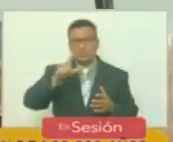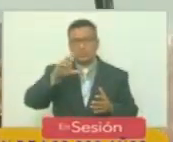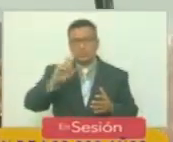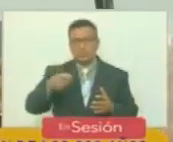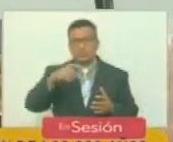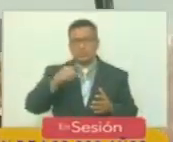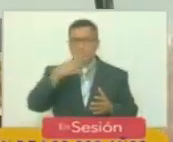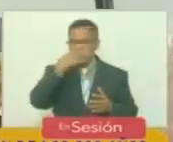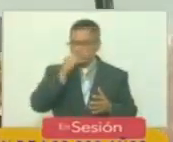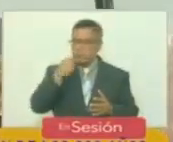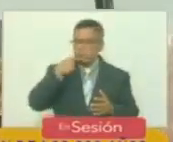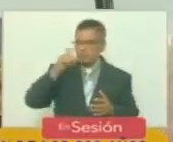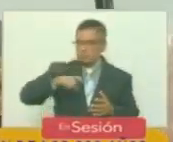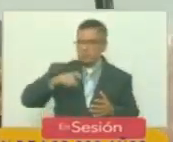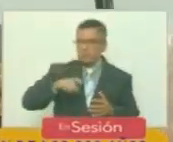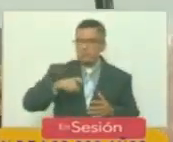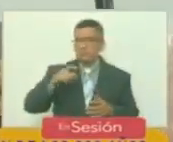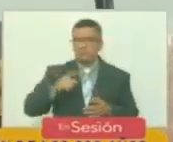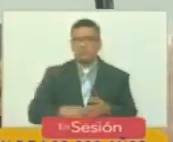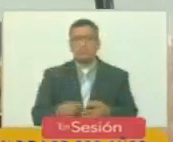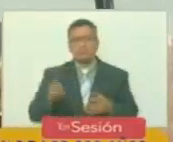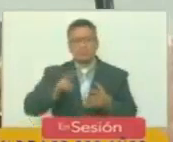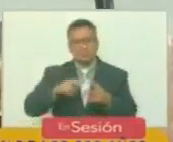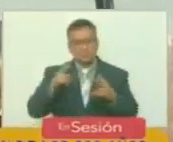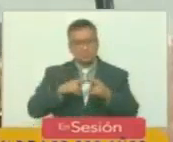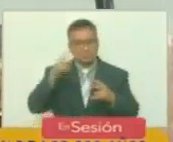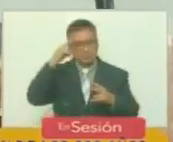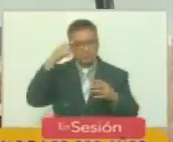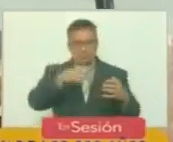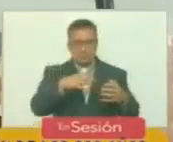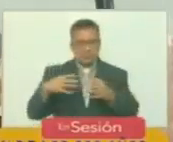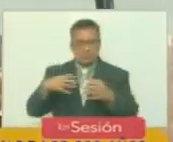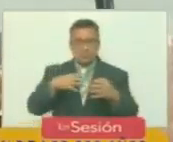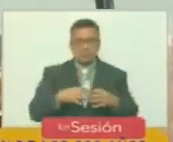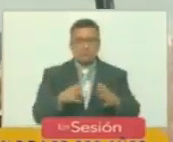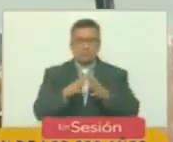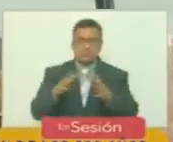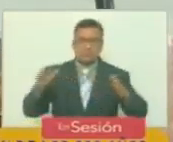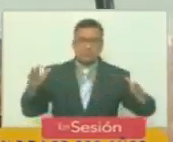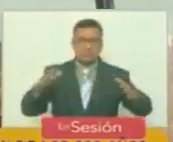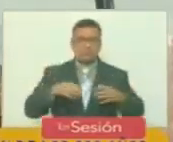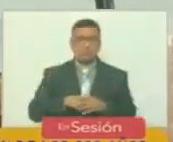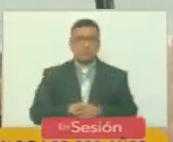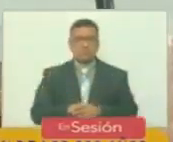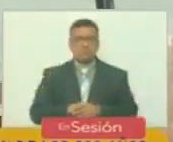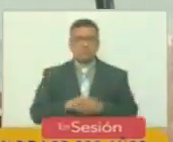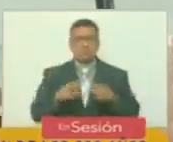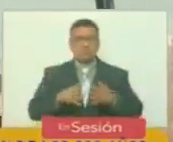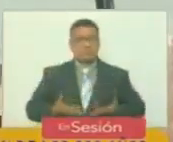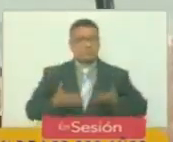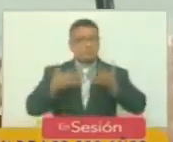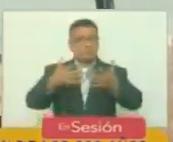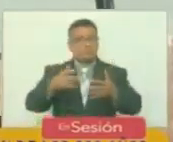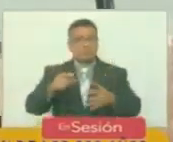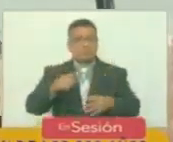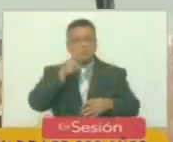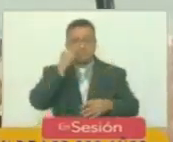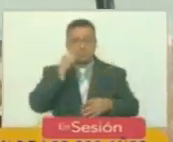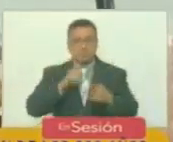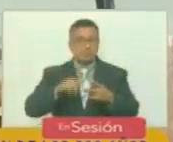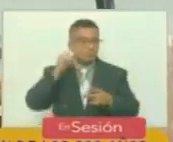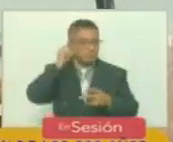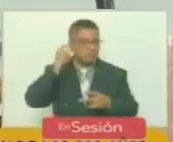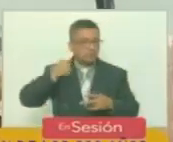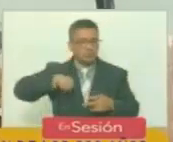entendió la necesidad de reconocer esa batalla gigante que dieron estos hombres y mujeres de